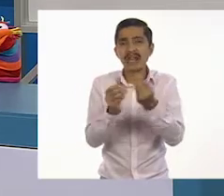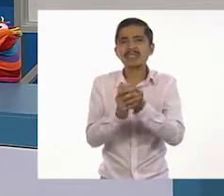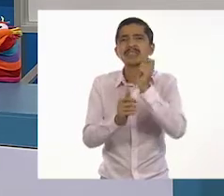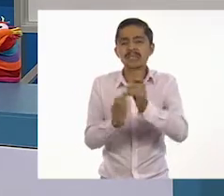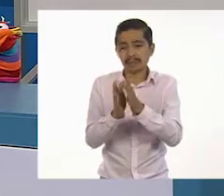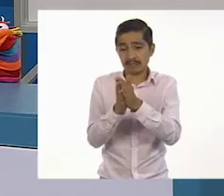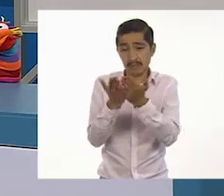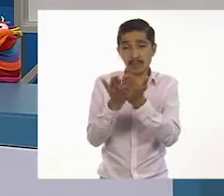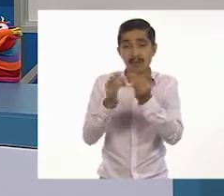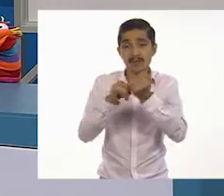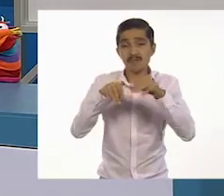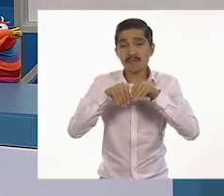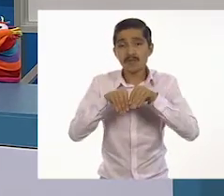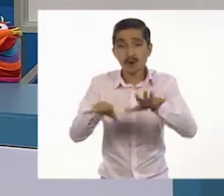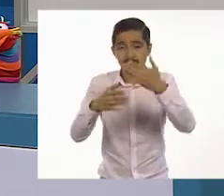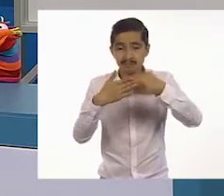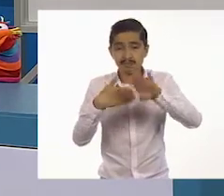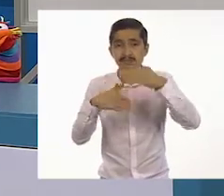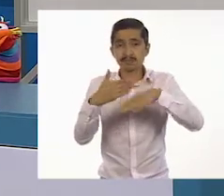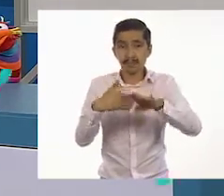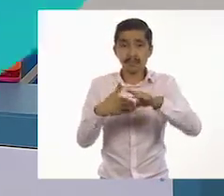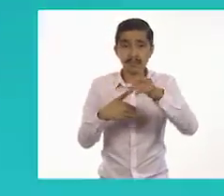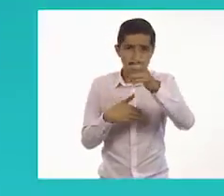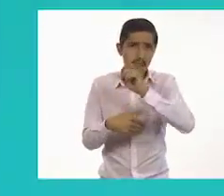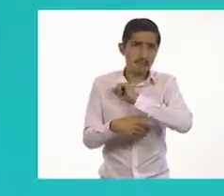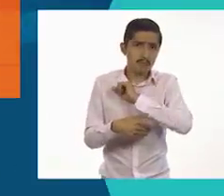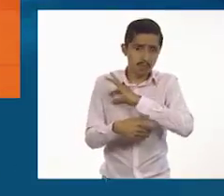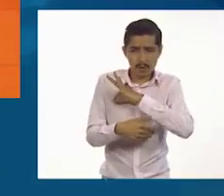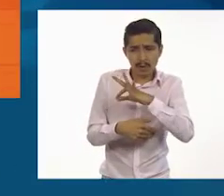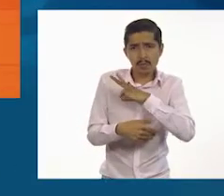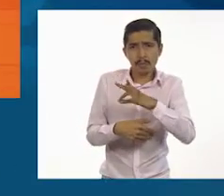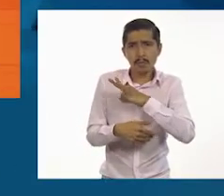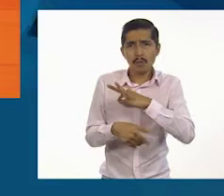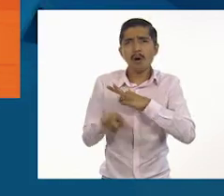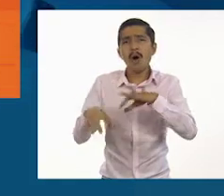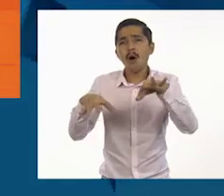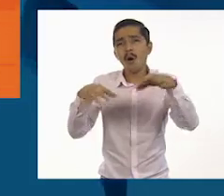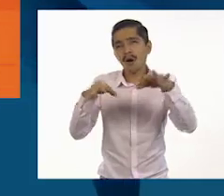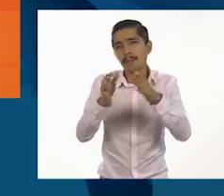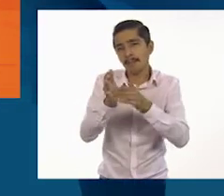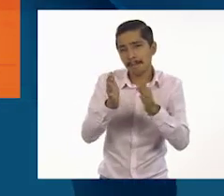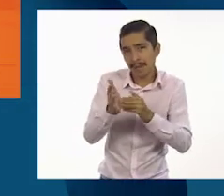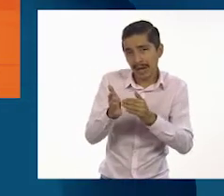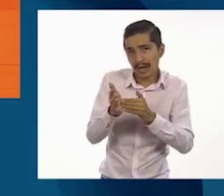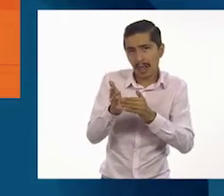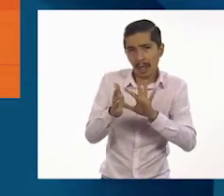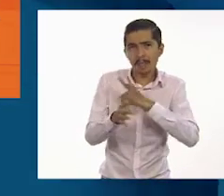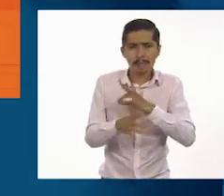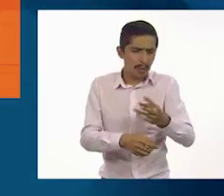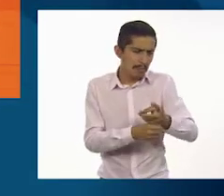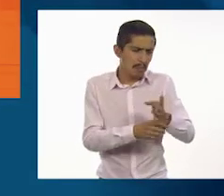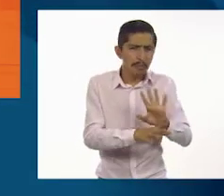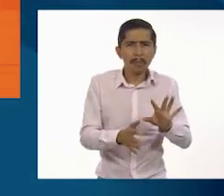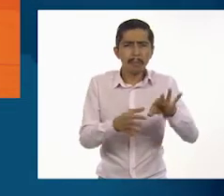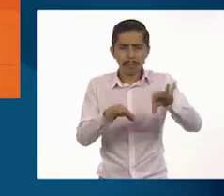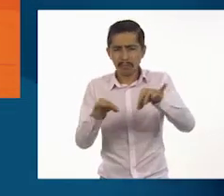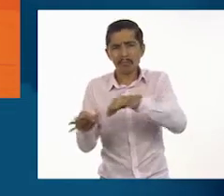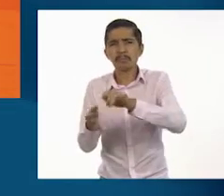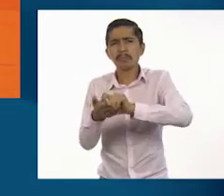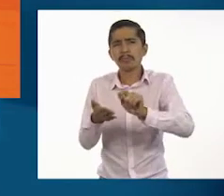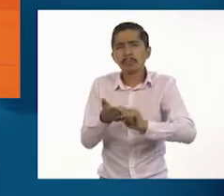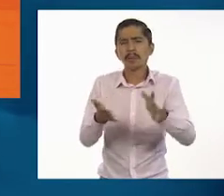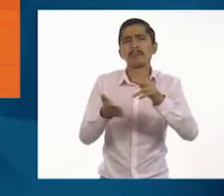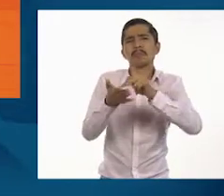informativos, impresos, dichos materiales pueden ser... Hojas de papel, de reuso, tal vez plumones,